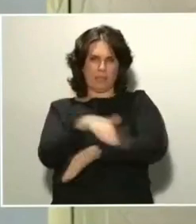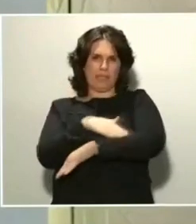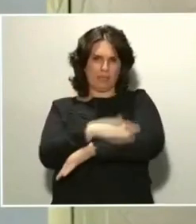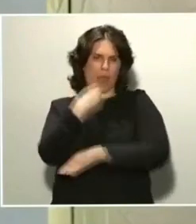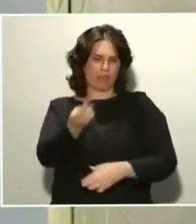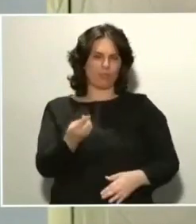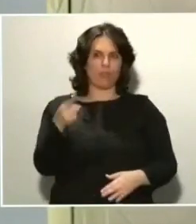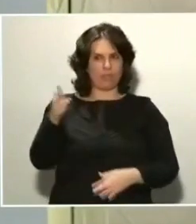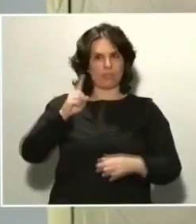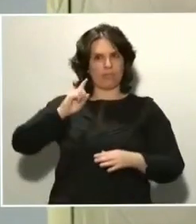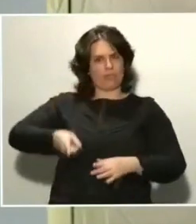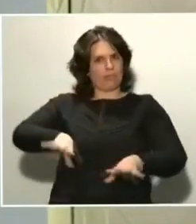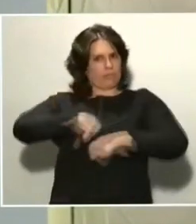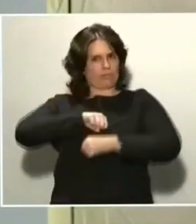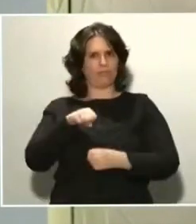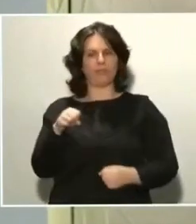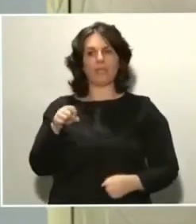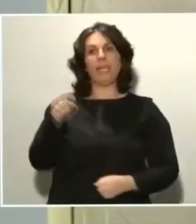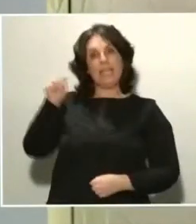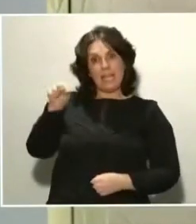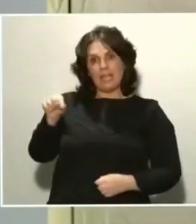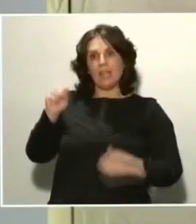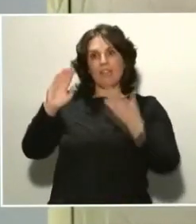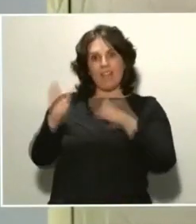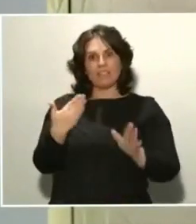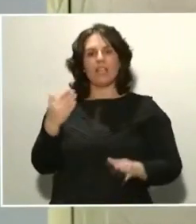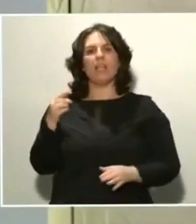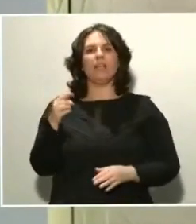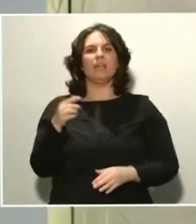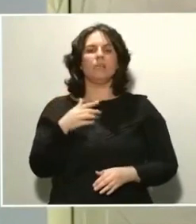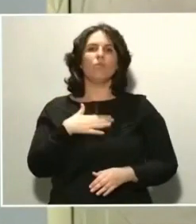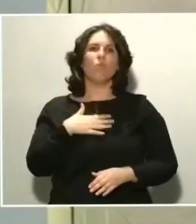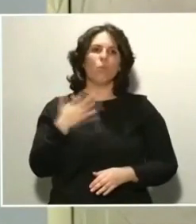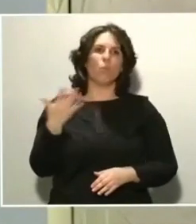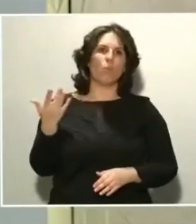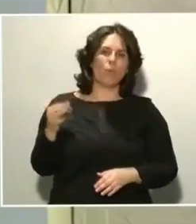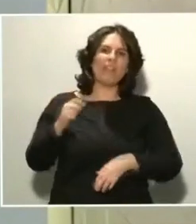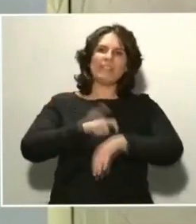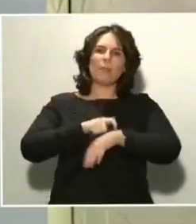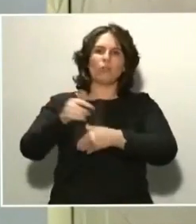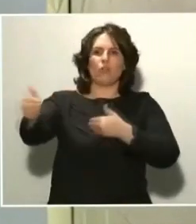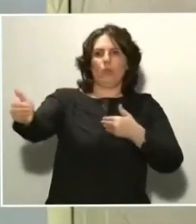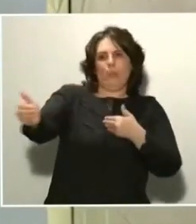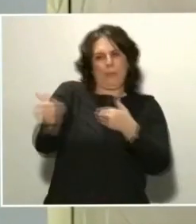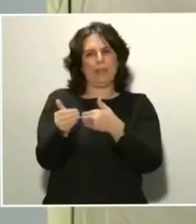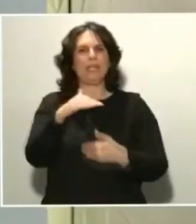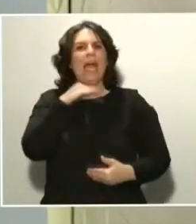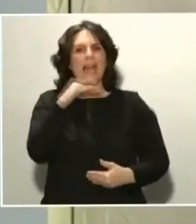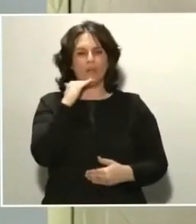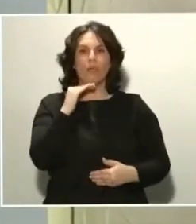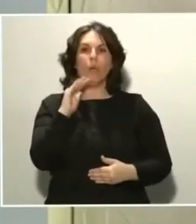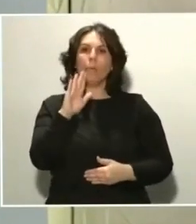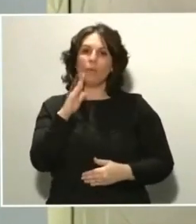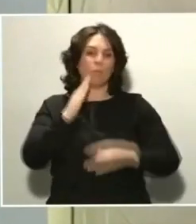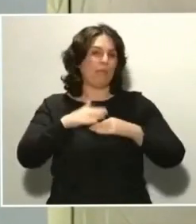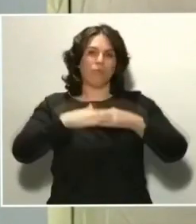podemos hacer algunos recortes, digamos, de tiempos, pero hay que asegurar la seguridad de todos estos